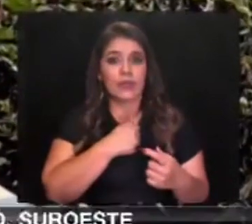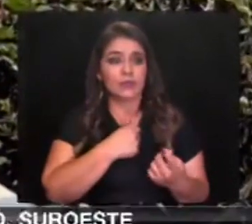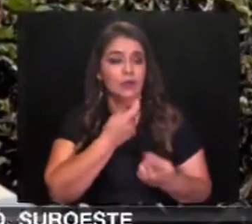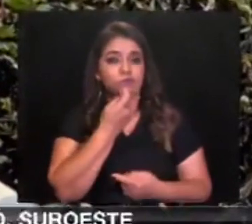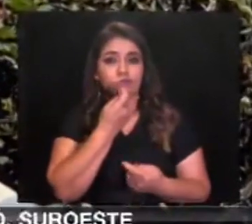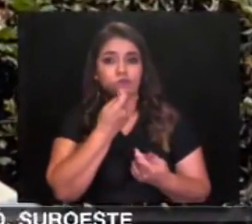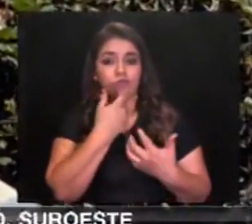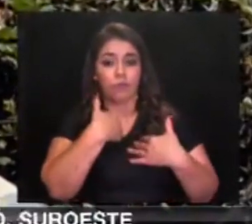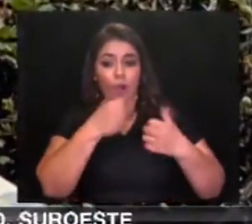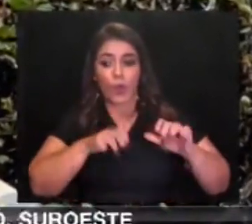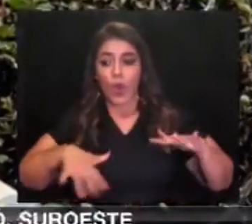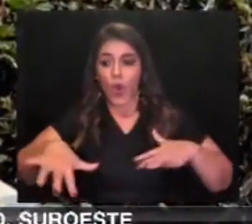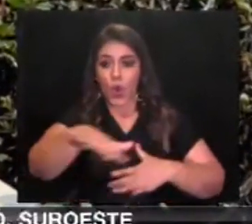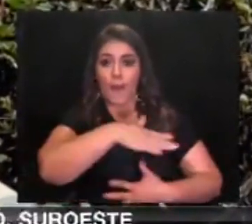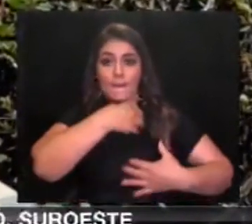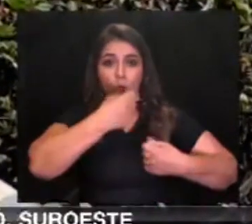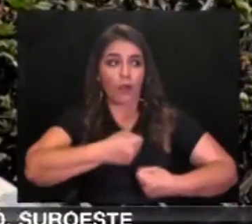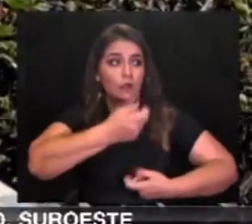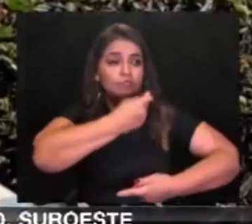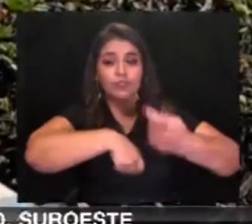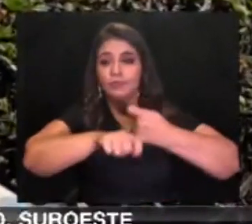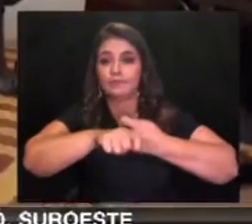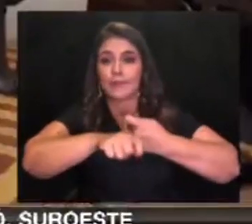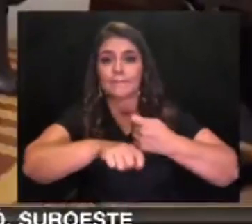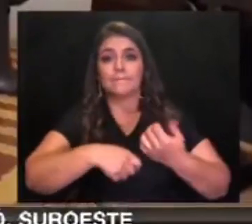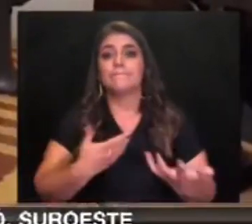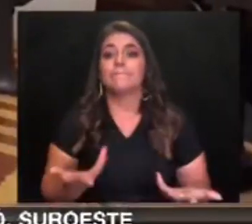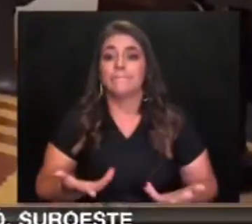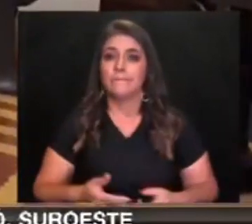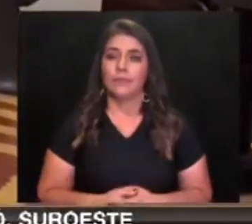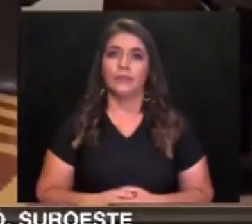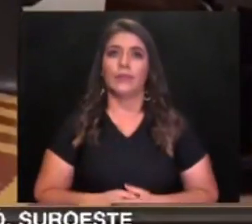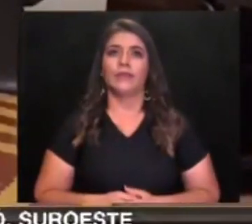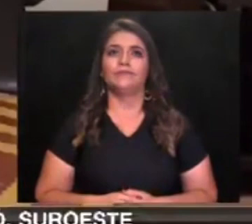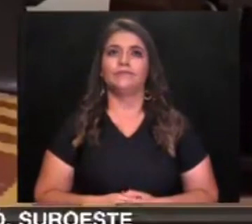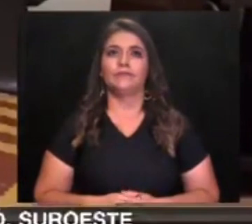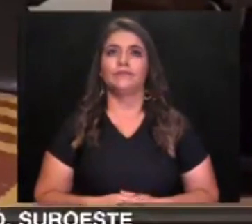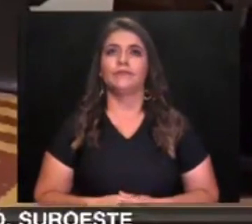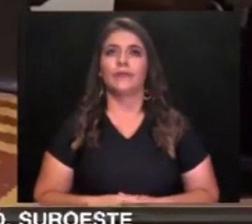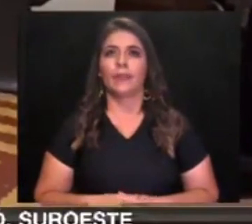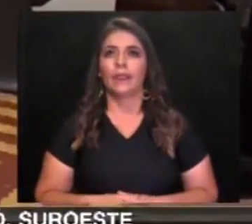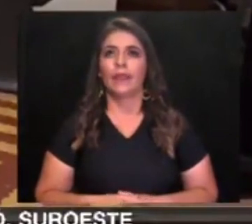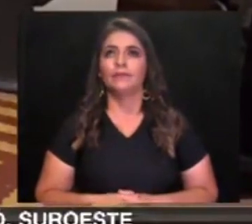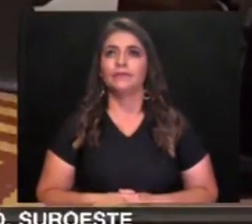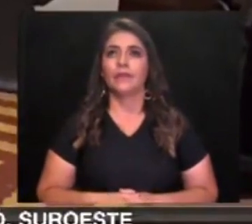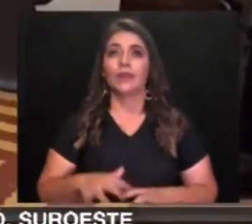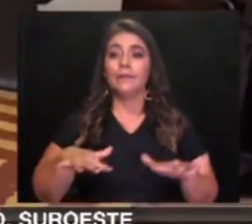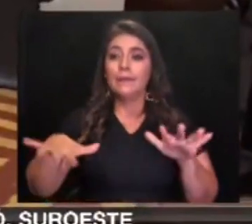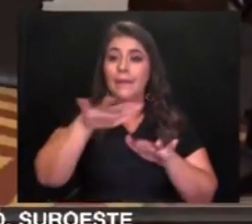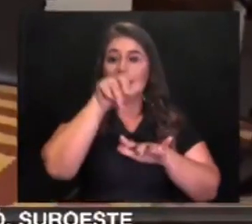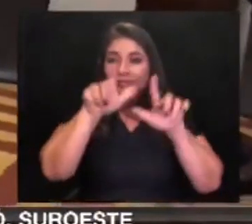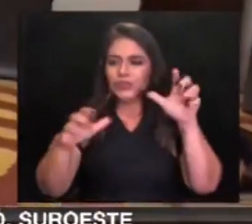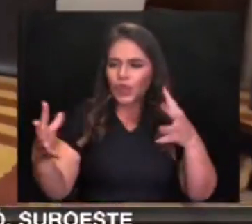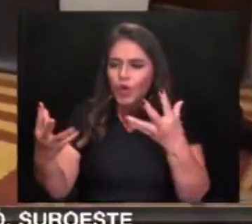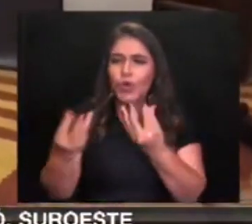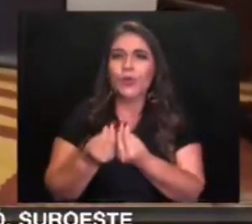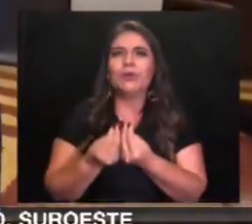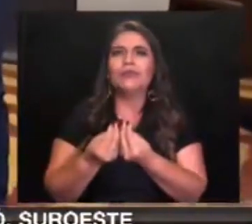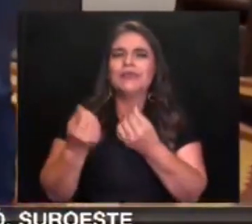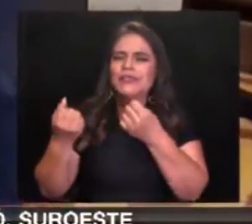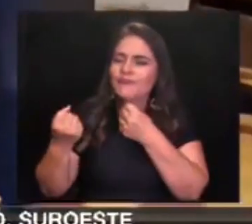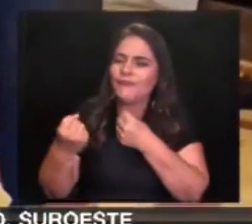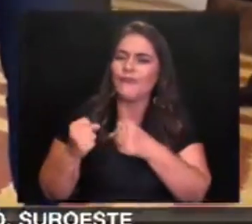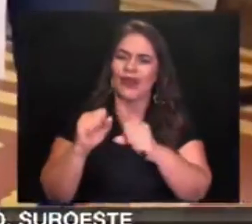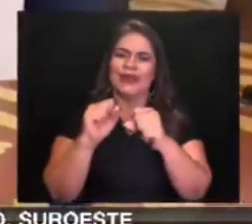propio de Jericó, no se pueda distribuir de ninguna manera. Por eso, un grupo de Jericóanos unió esfuerzos para llevar a